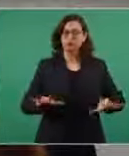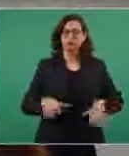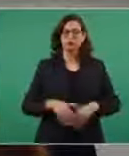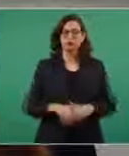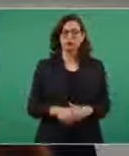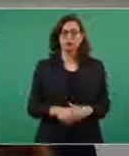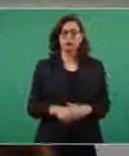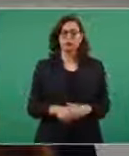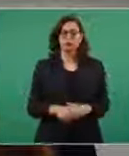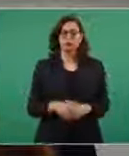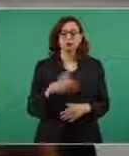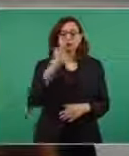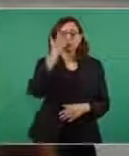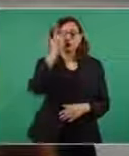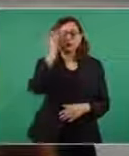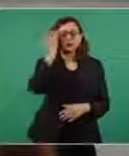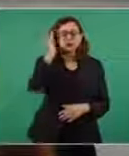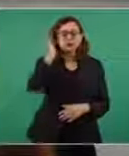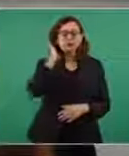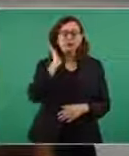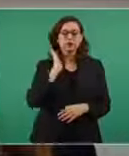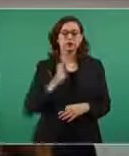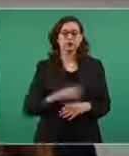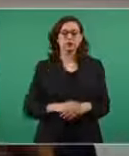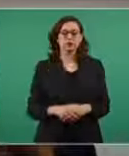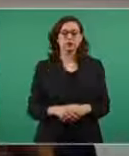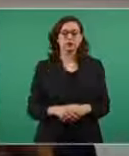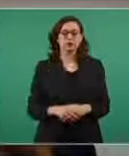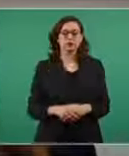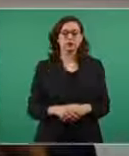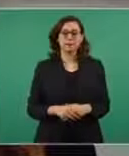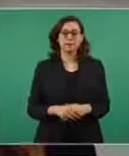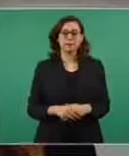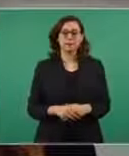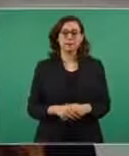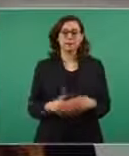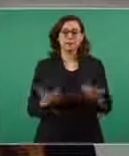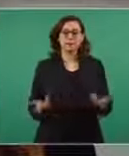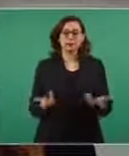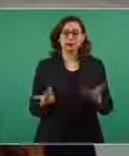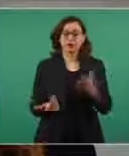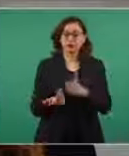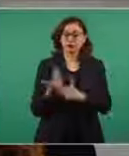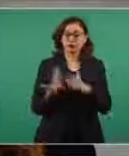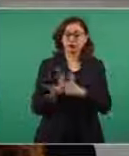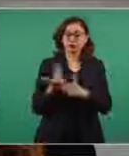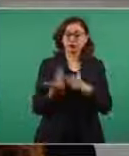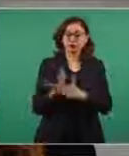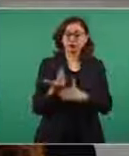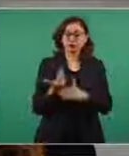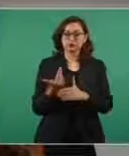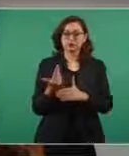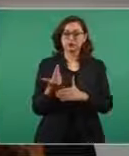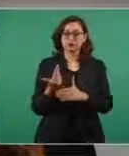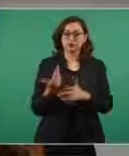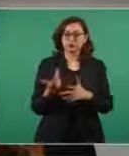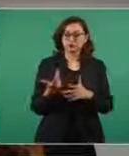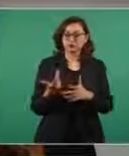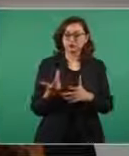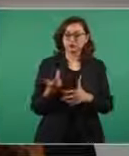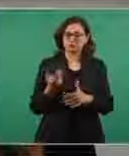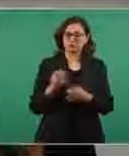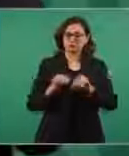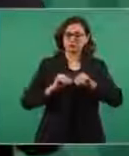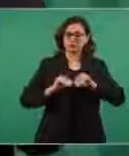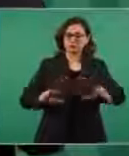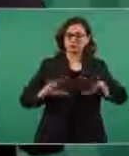de que después de la mañanera le sigamos o sea yo no